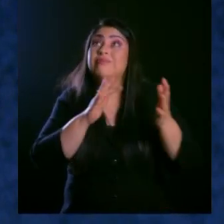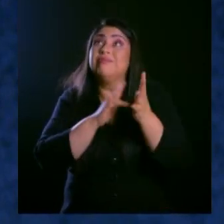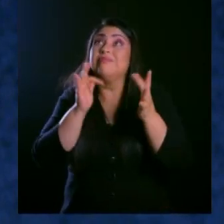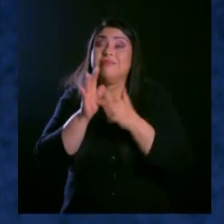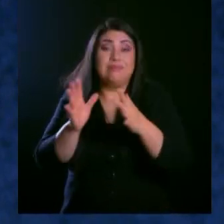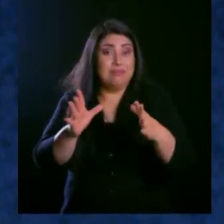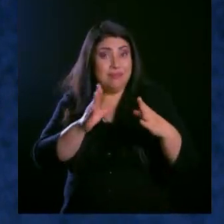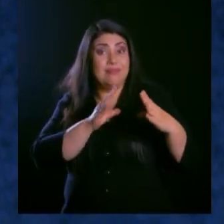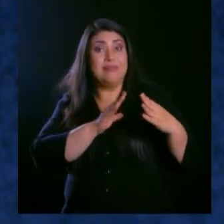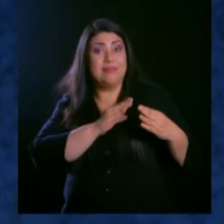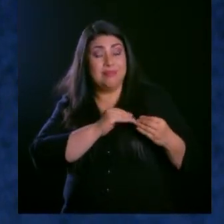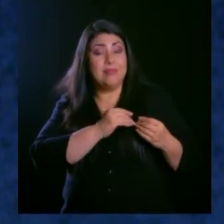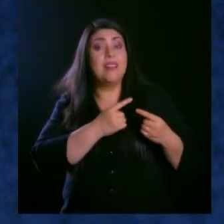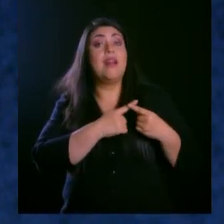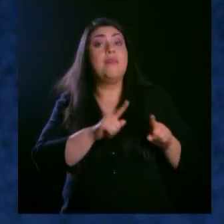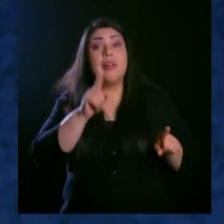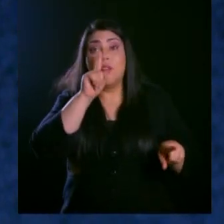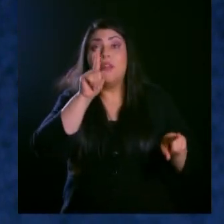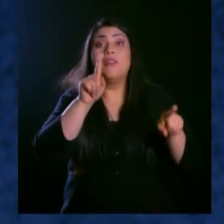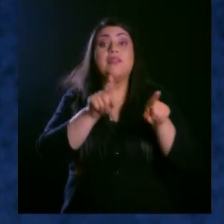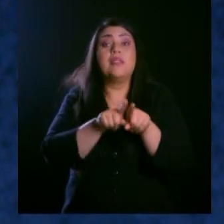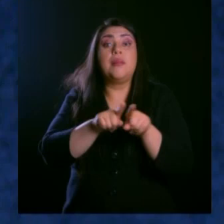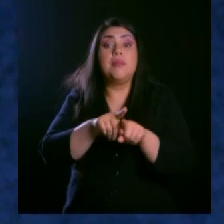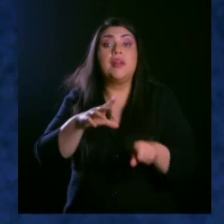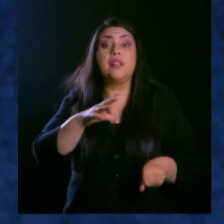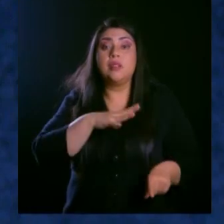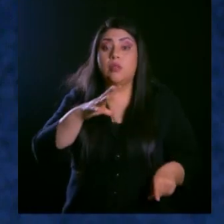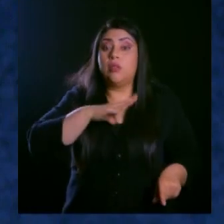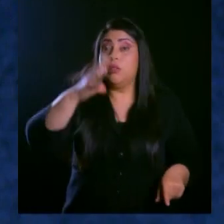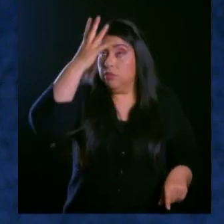Salvador, pero debo aceptar también como mi Señor.